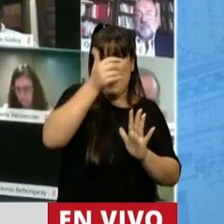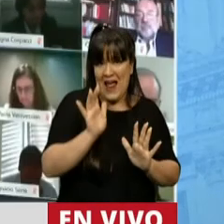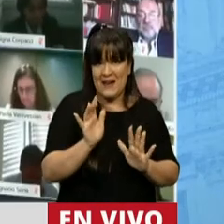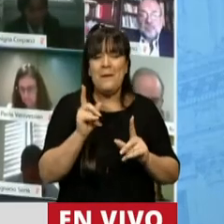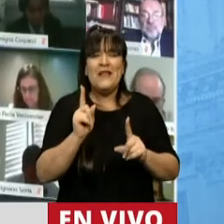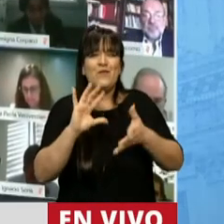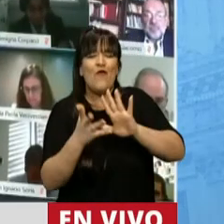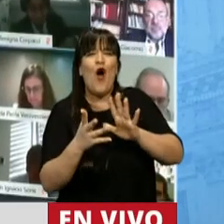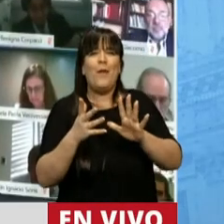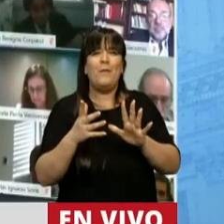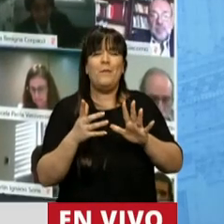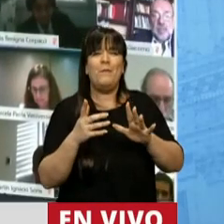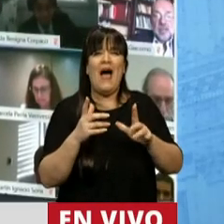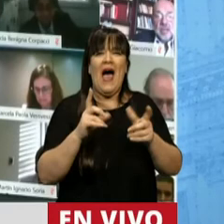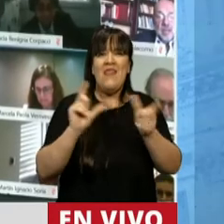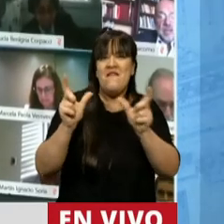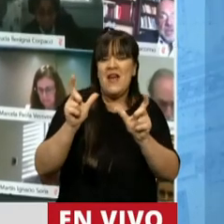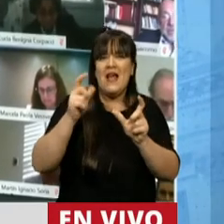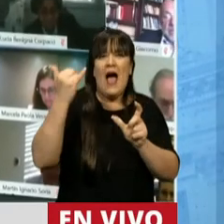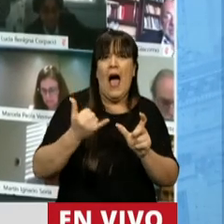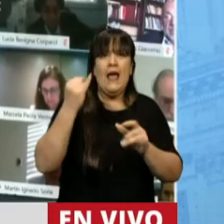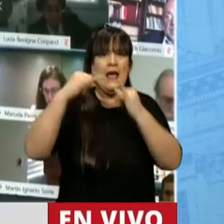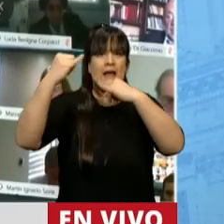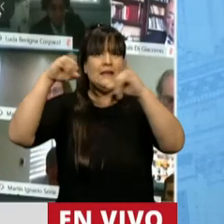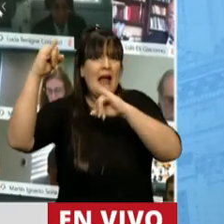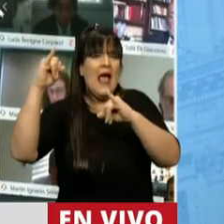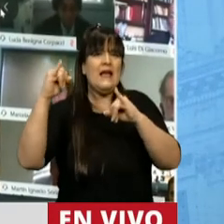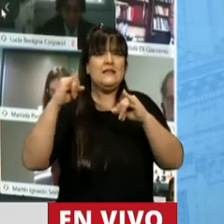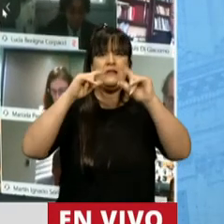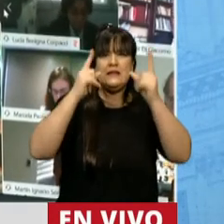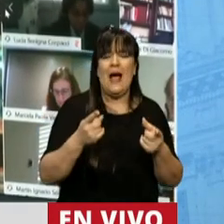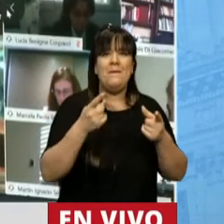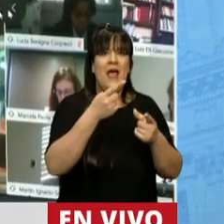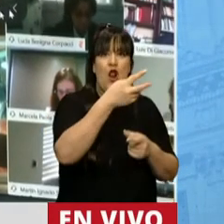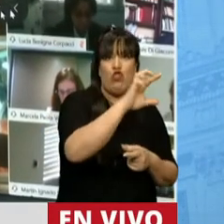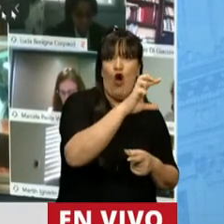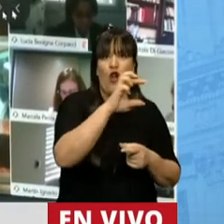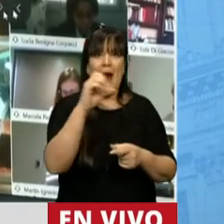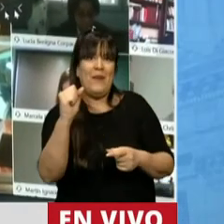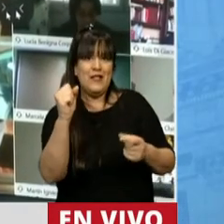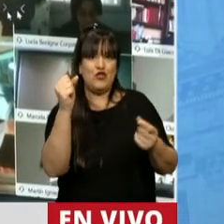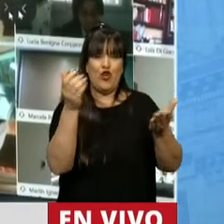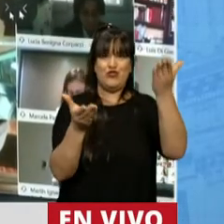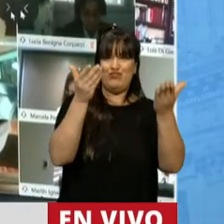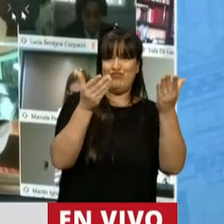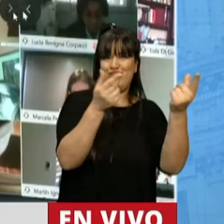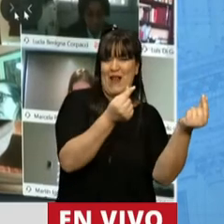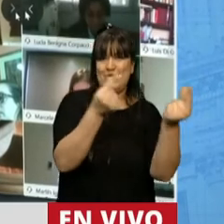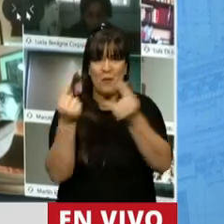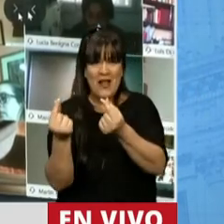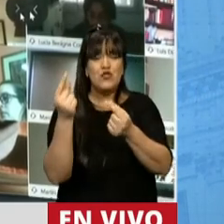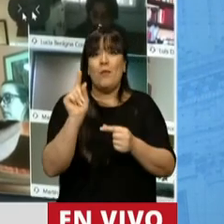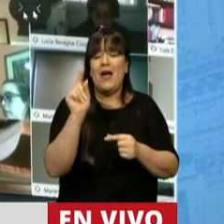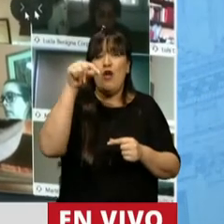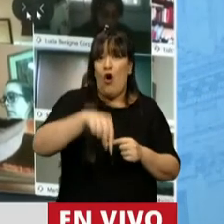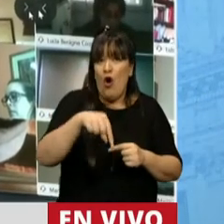el juego de la diferencia entre las altísimas tasas de interés y las variaciones del tipo de cambio y que hoy son